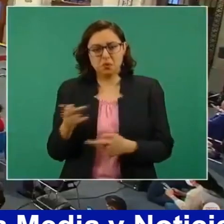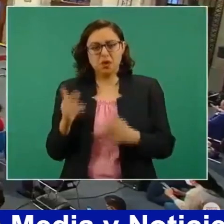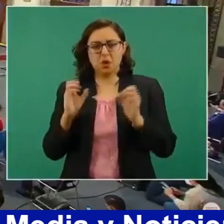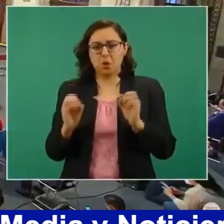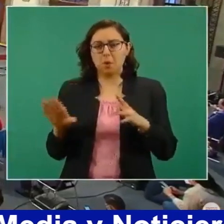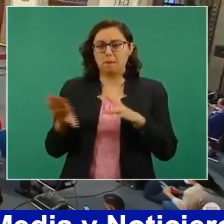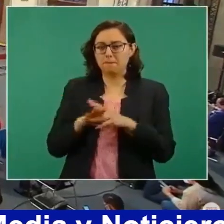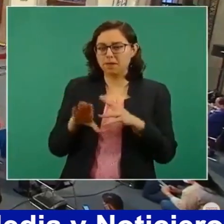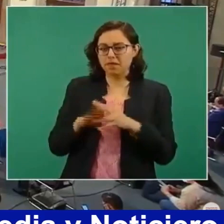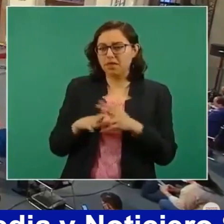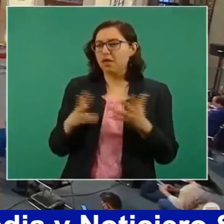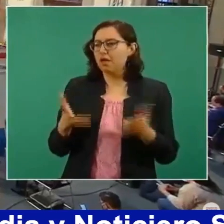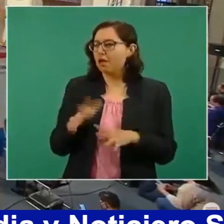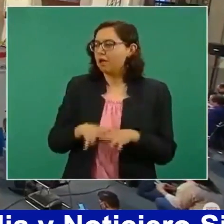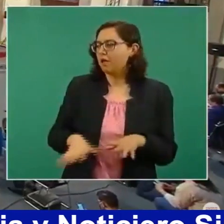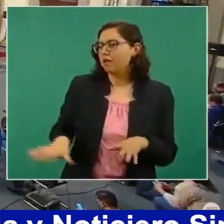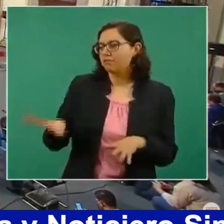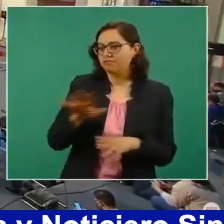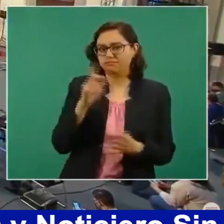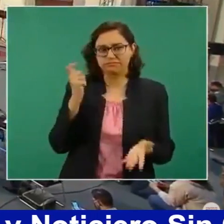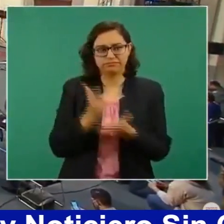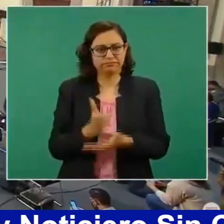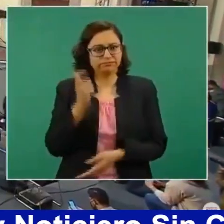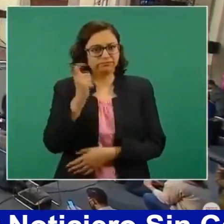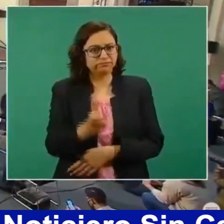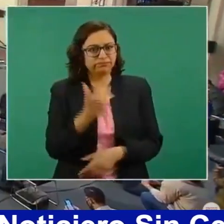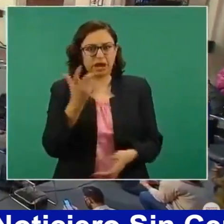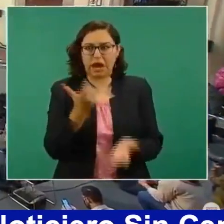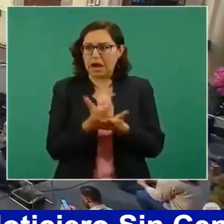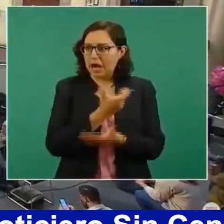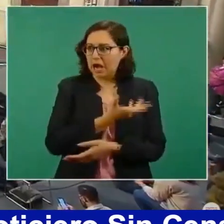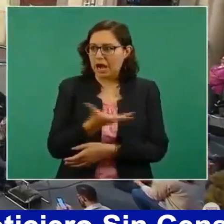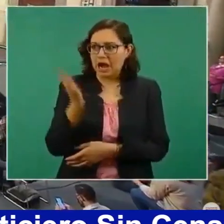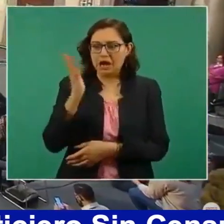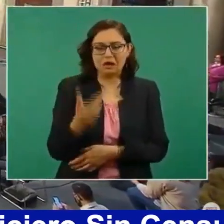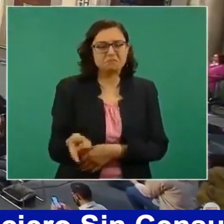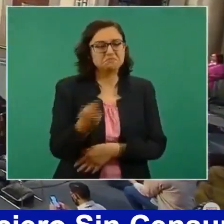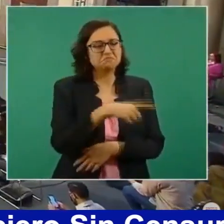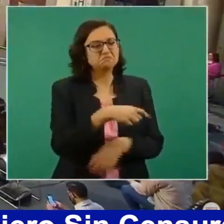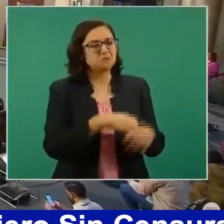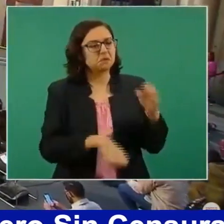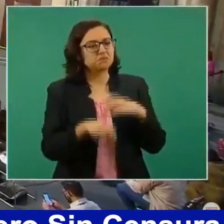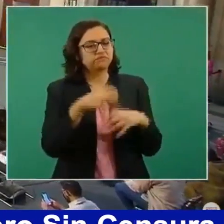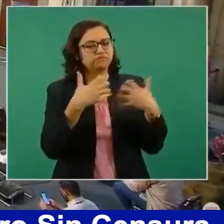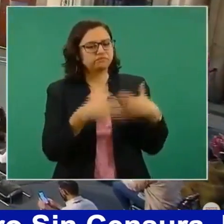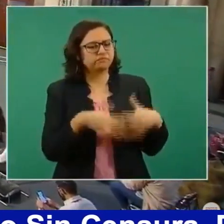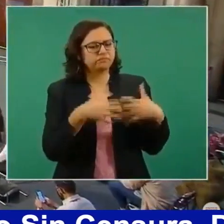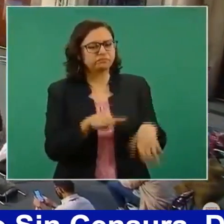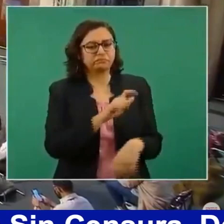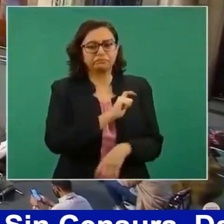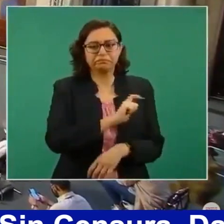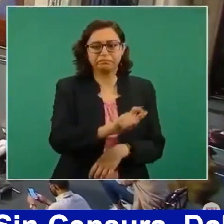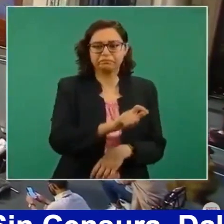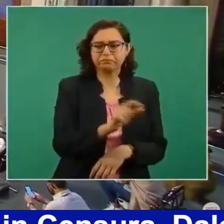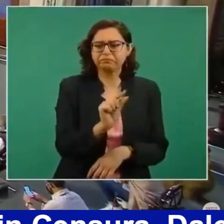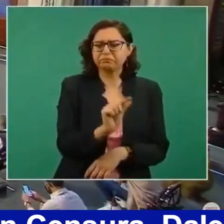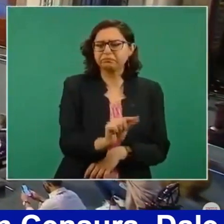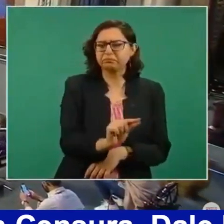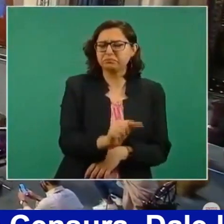el consumo de luz. Y desde luego, una tienda de abarrotes,